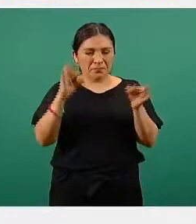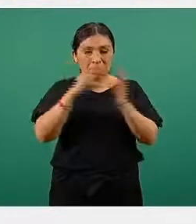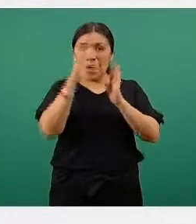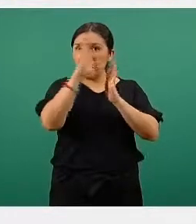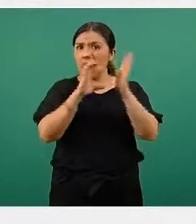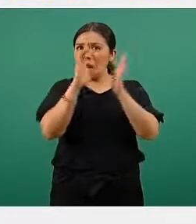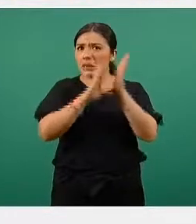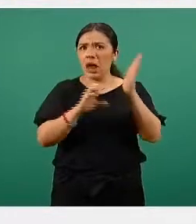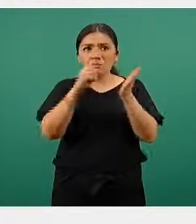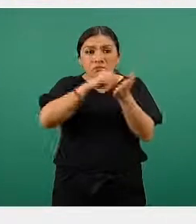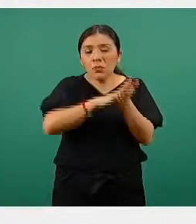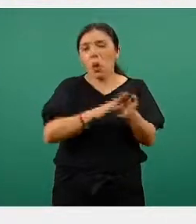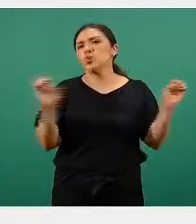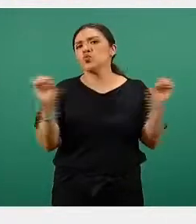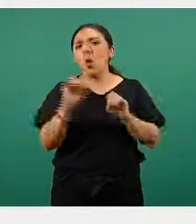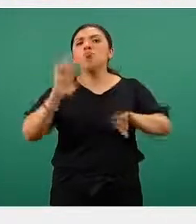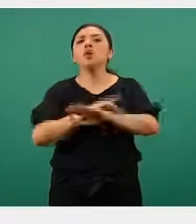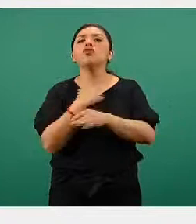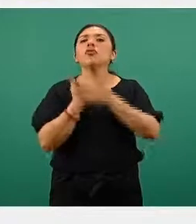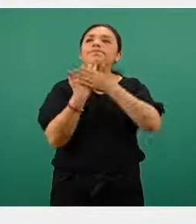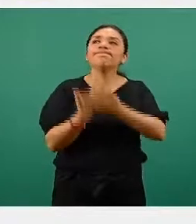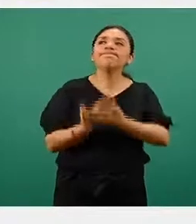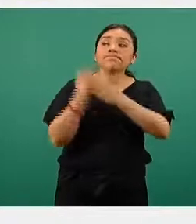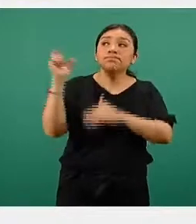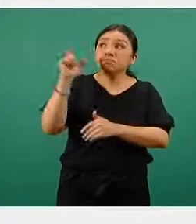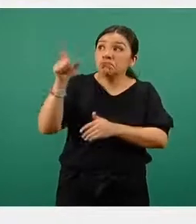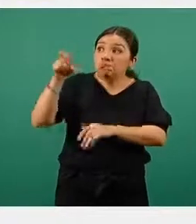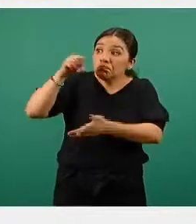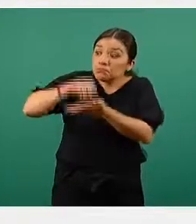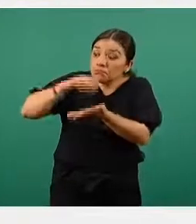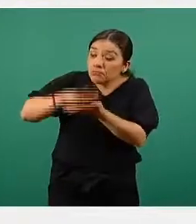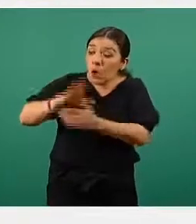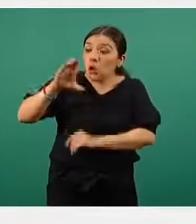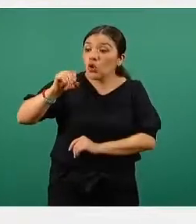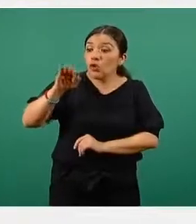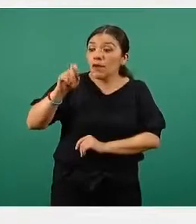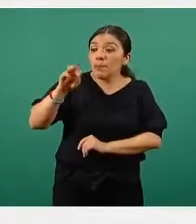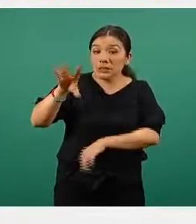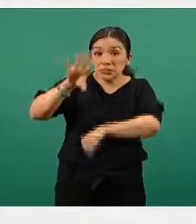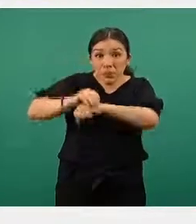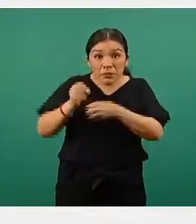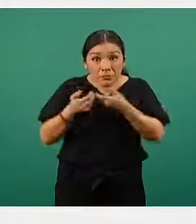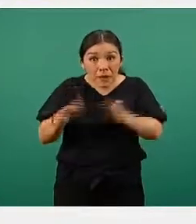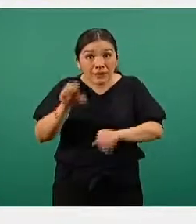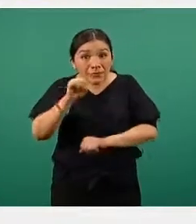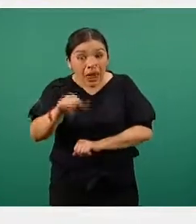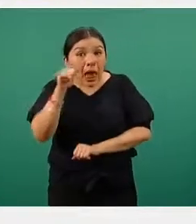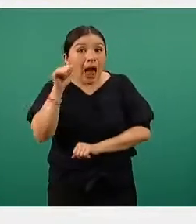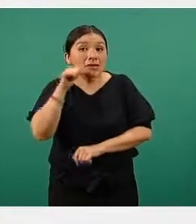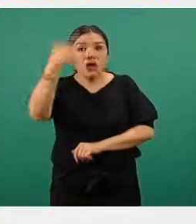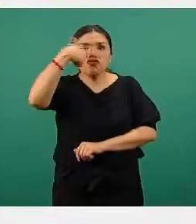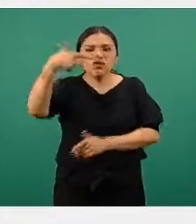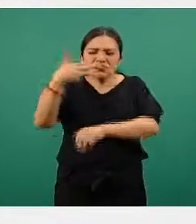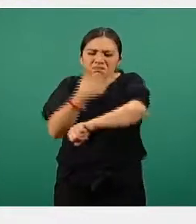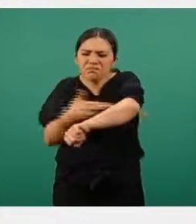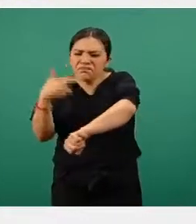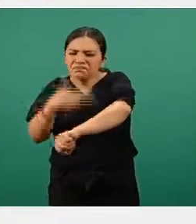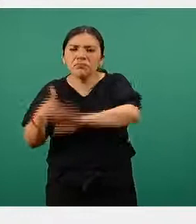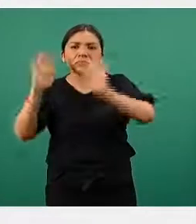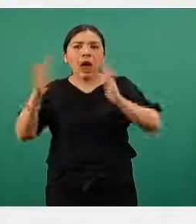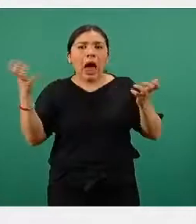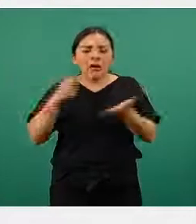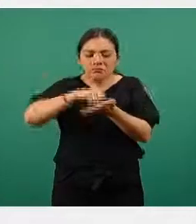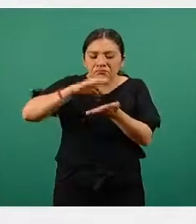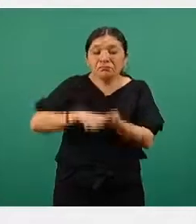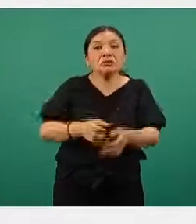calendario semanal, porque estábamos en espera de la confirmación por parte de Cofepris. Ayer, durante la noche, se terminó todo el proceso de